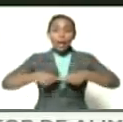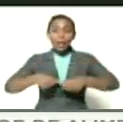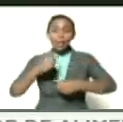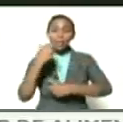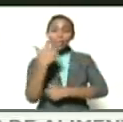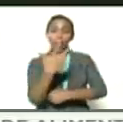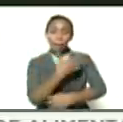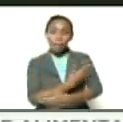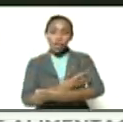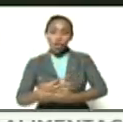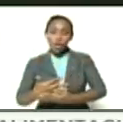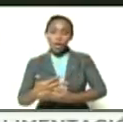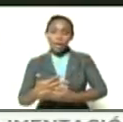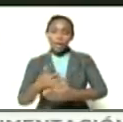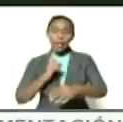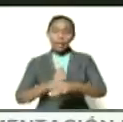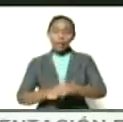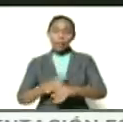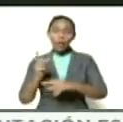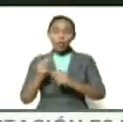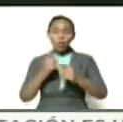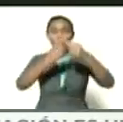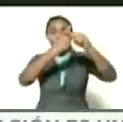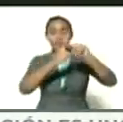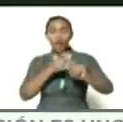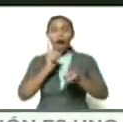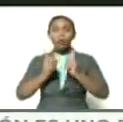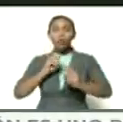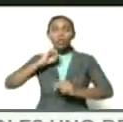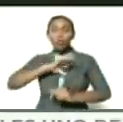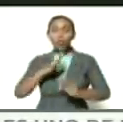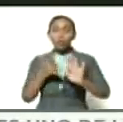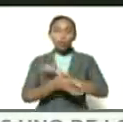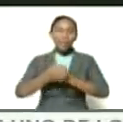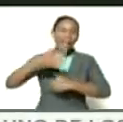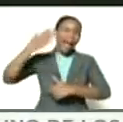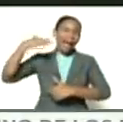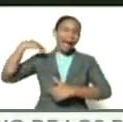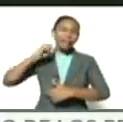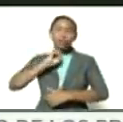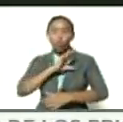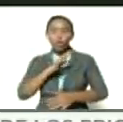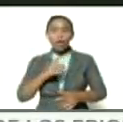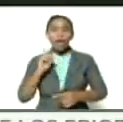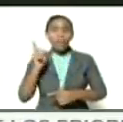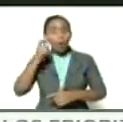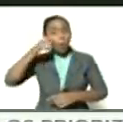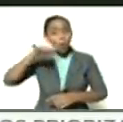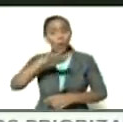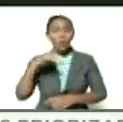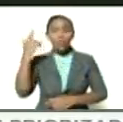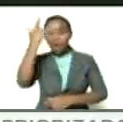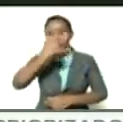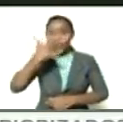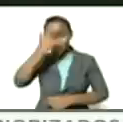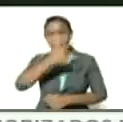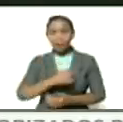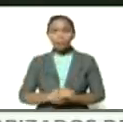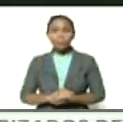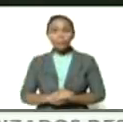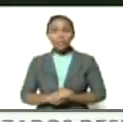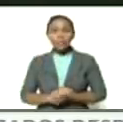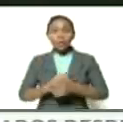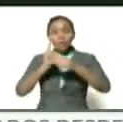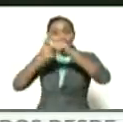los cálculos que hacen algunos historiadores, antropólogos de los pueblos africanos se